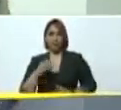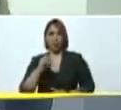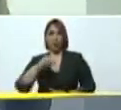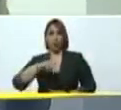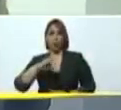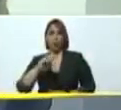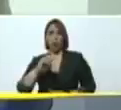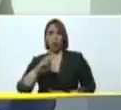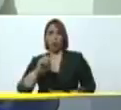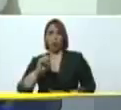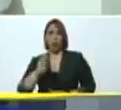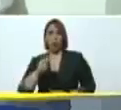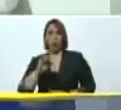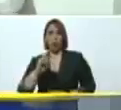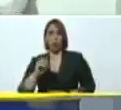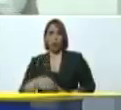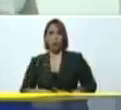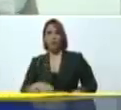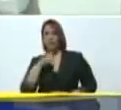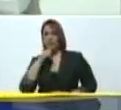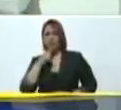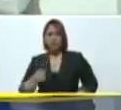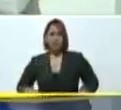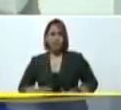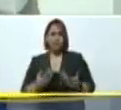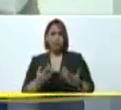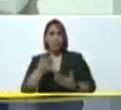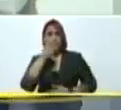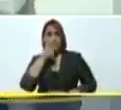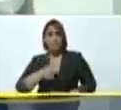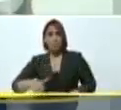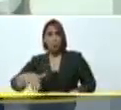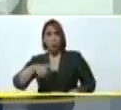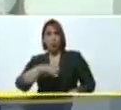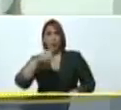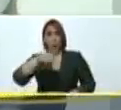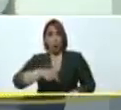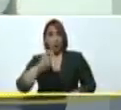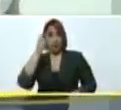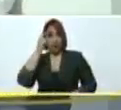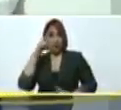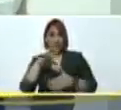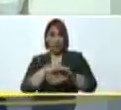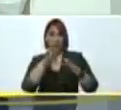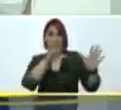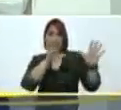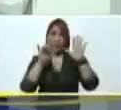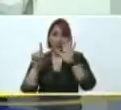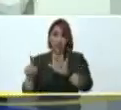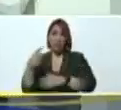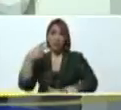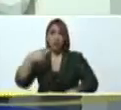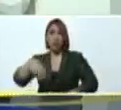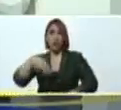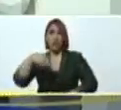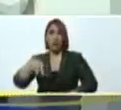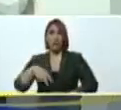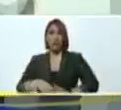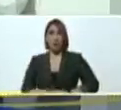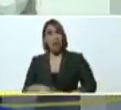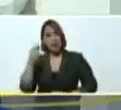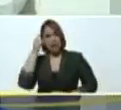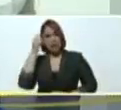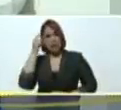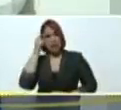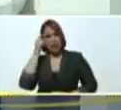entrego. ¿A quién las entrego? Hoy, día martes, 16 de noviembre, día de